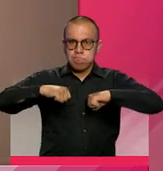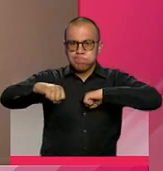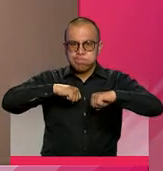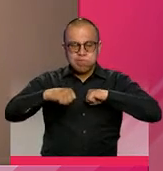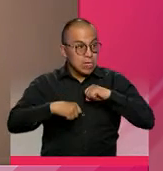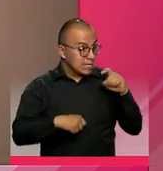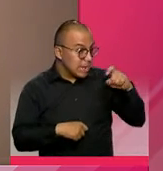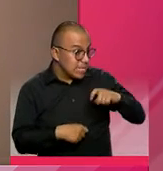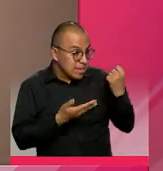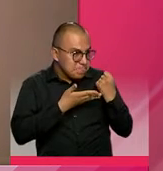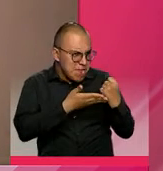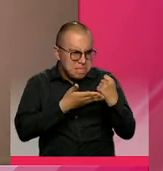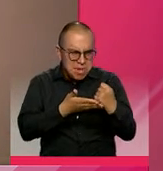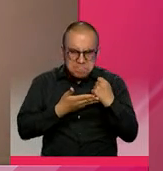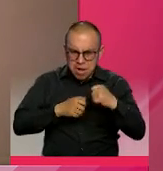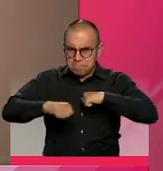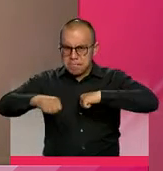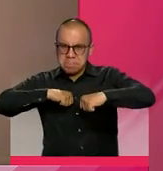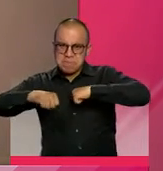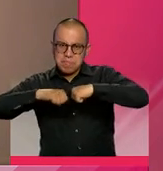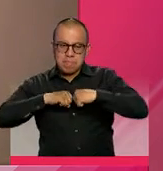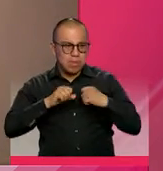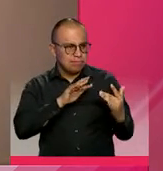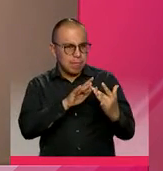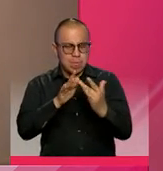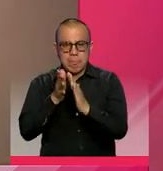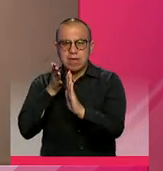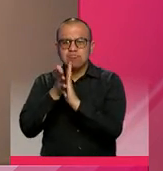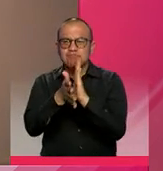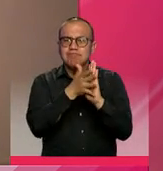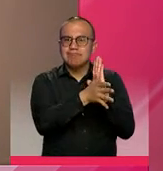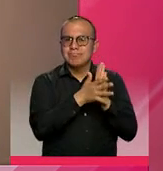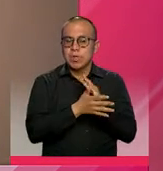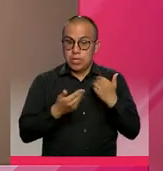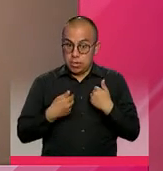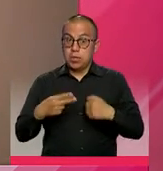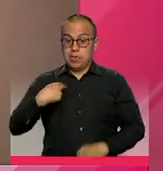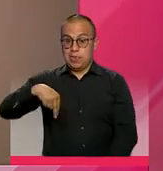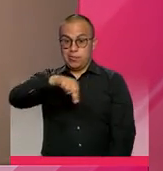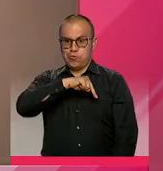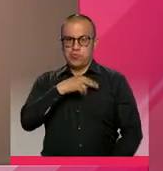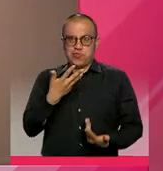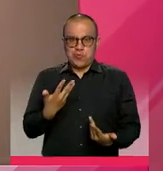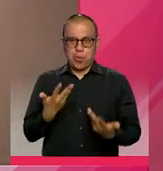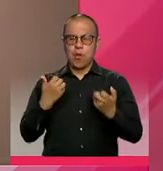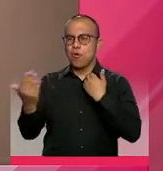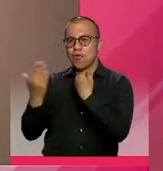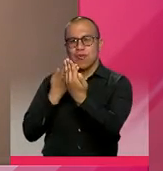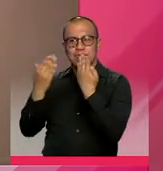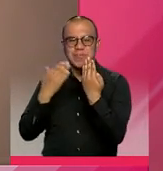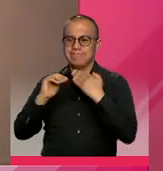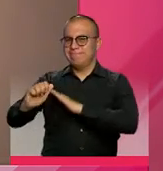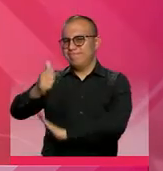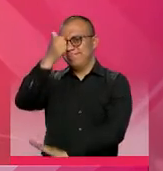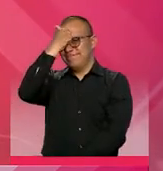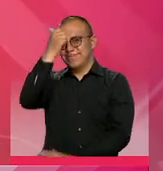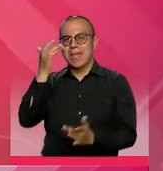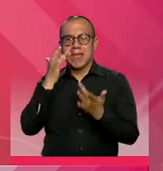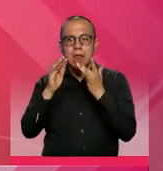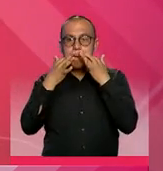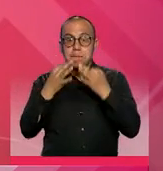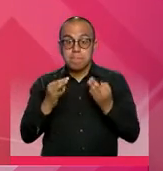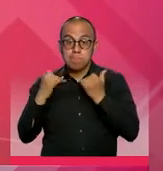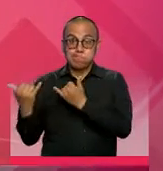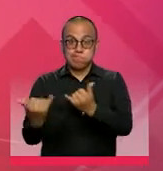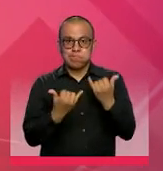mostrar las decisiones que toma, que sea activo en comunicar, en informar. Y nosotros creemos que eso genera una confianza que es fundamental para la calidad de